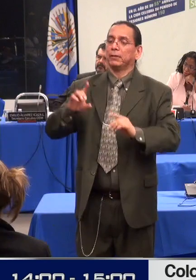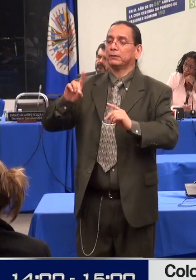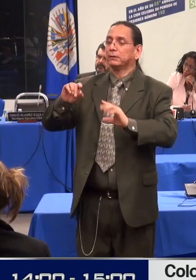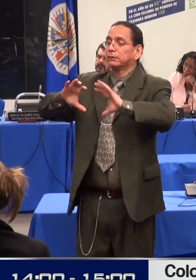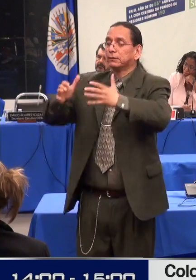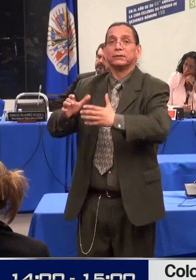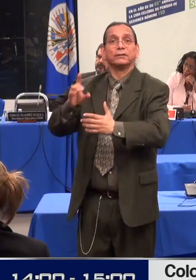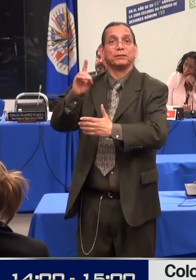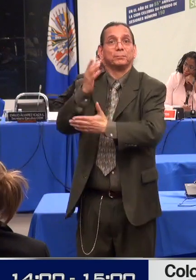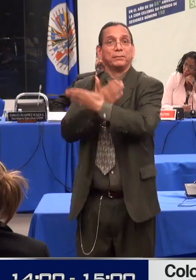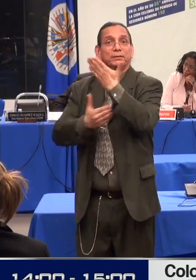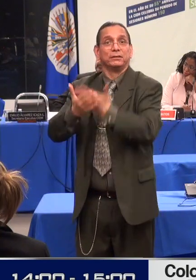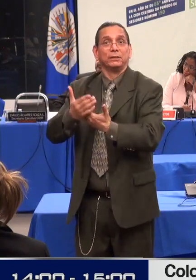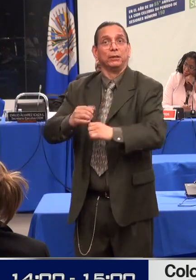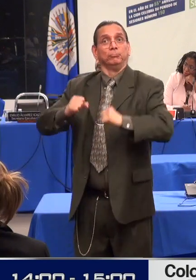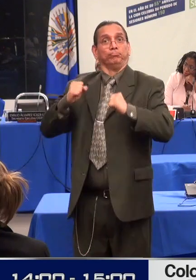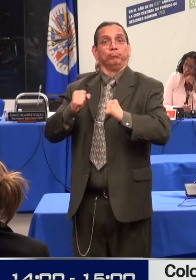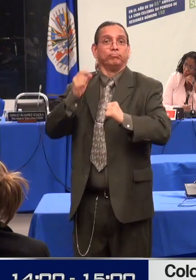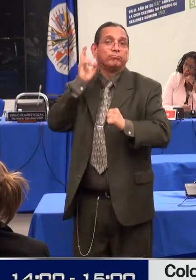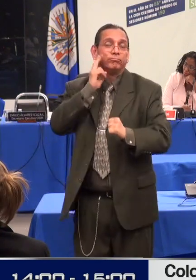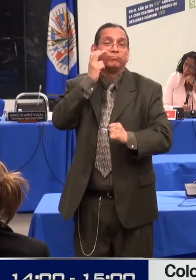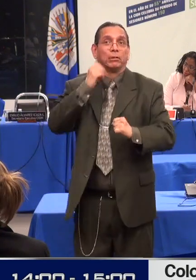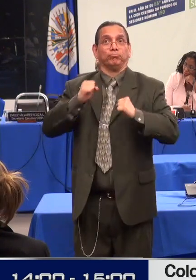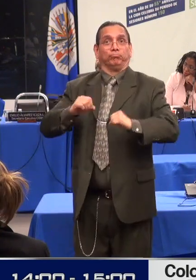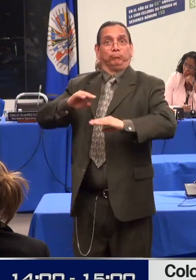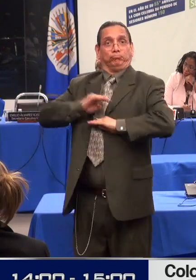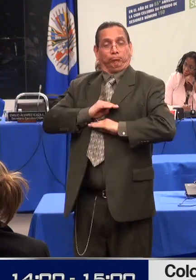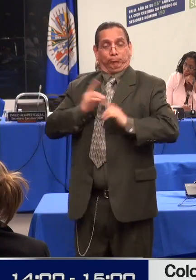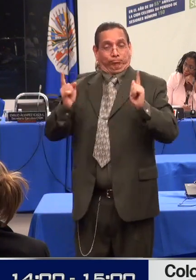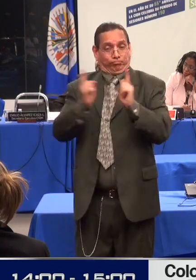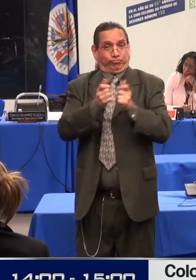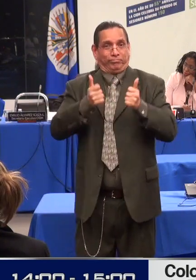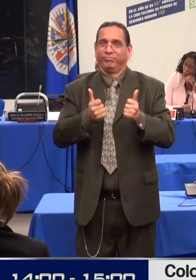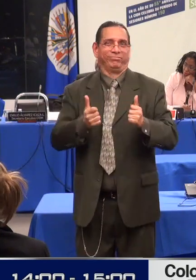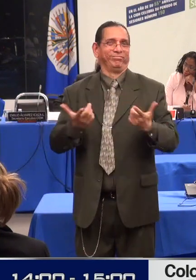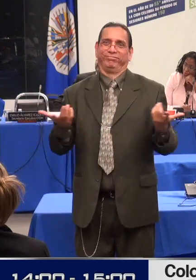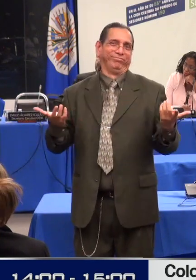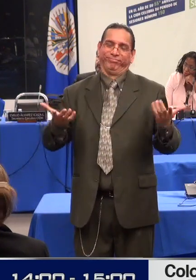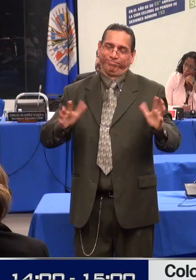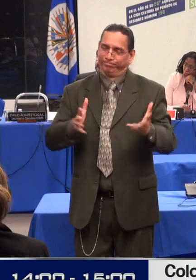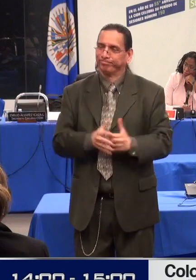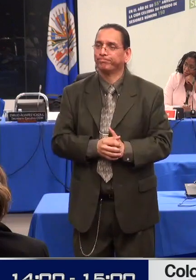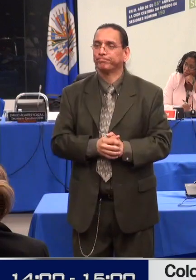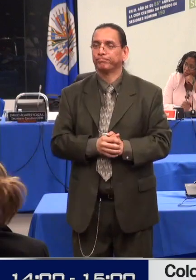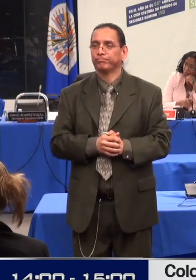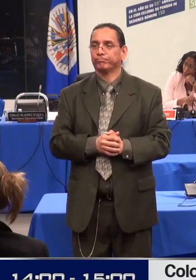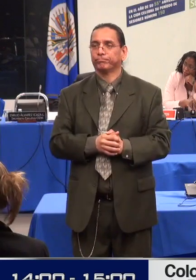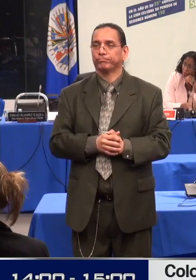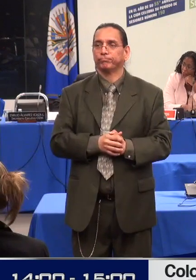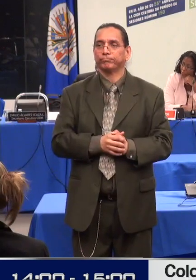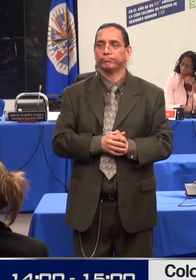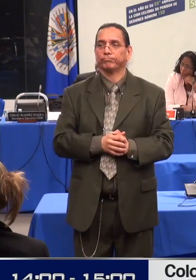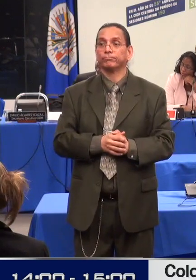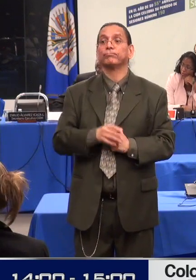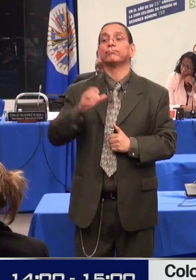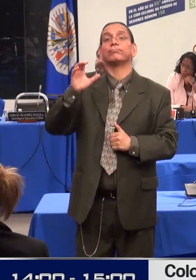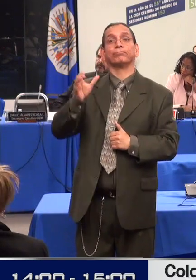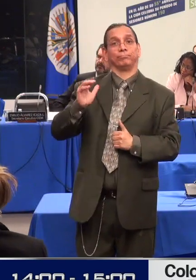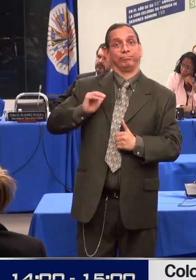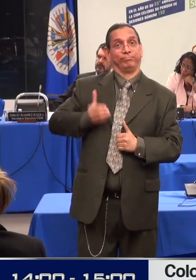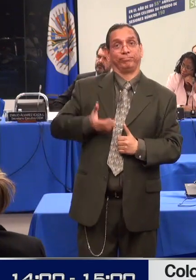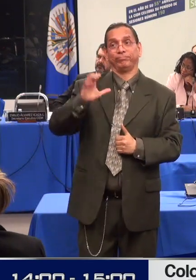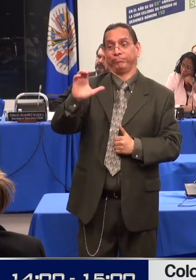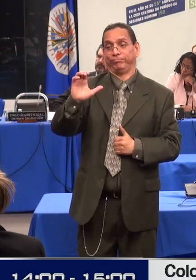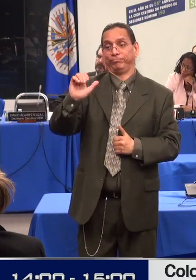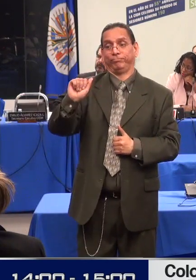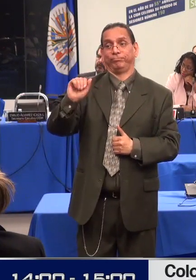Yo soy María Camila Lozano. Derechos sexuales y reproductivos. Derechos sexuales